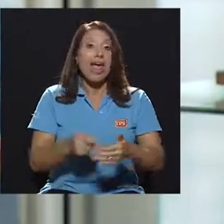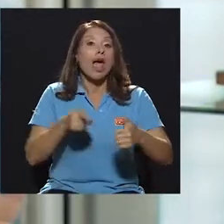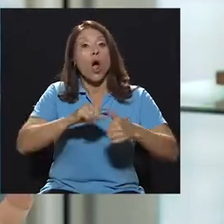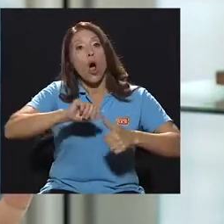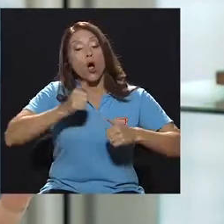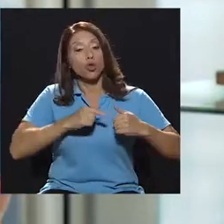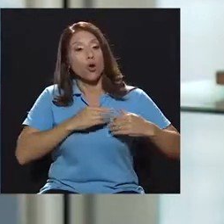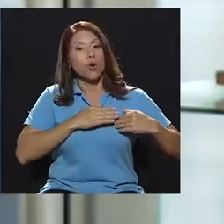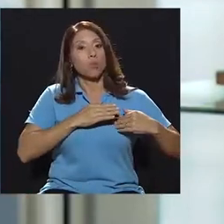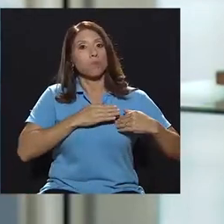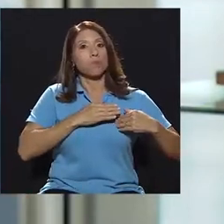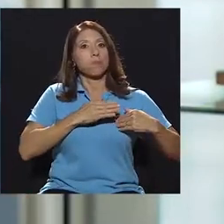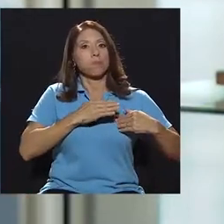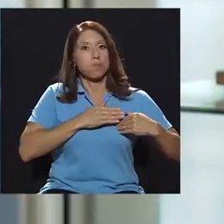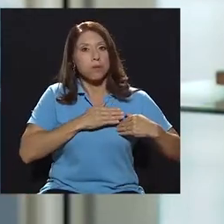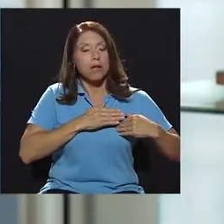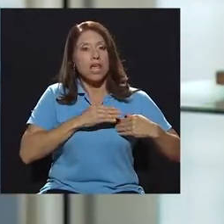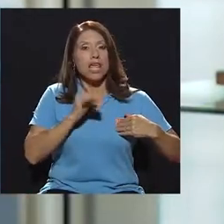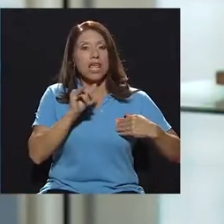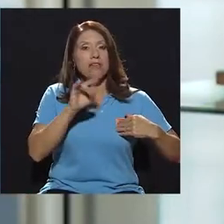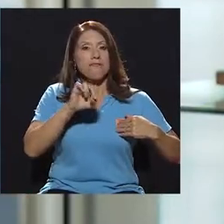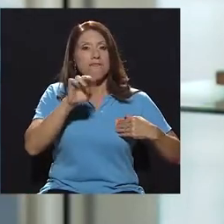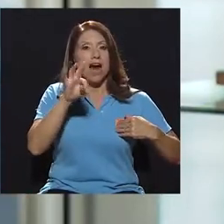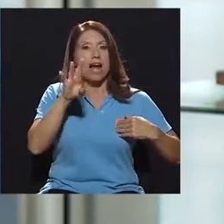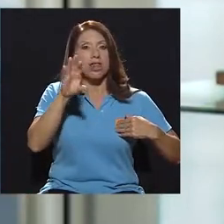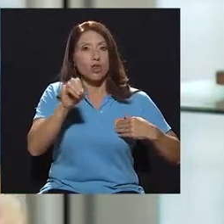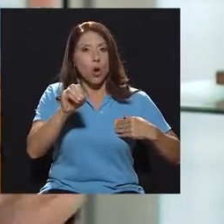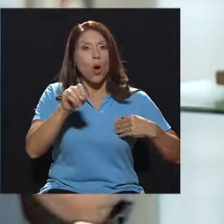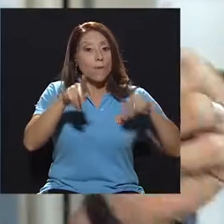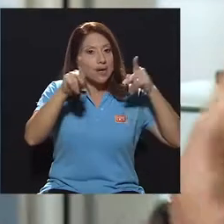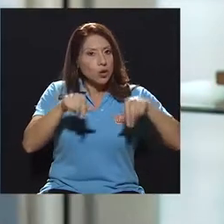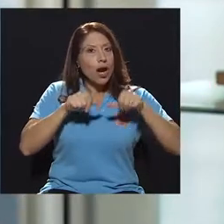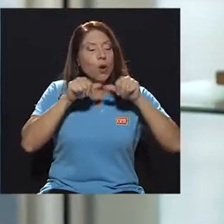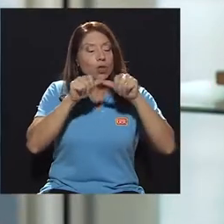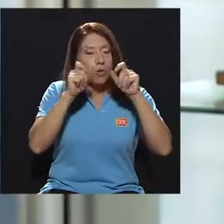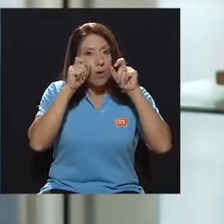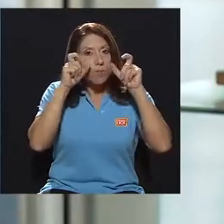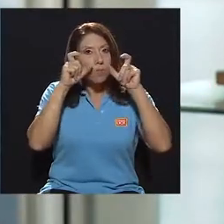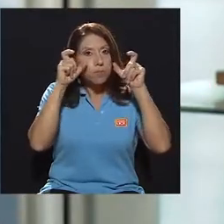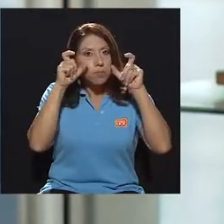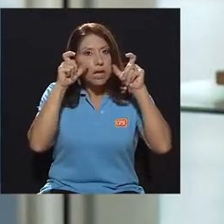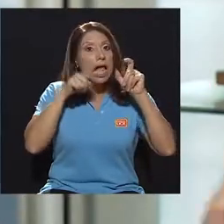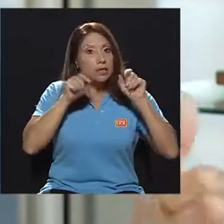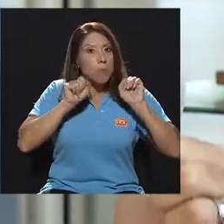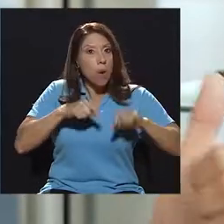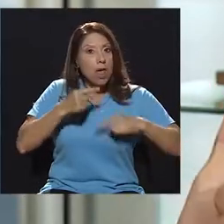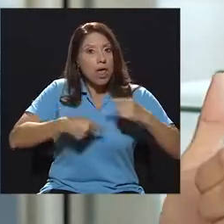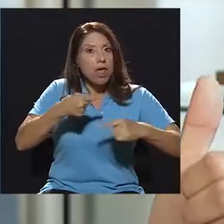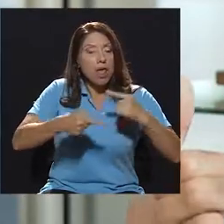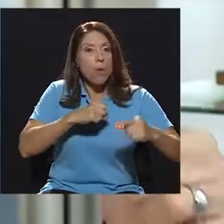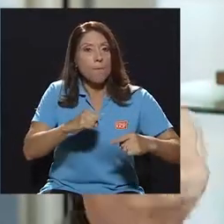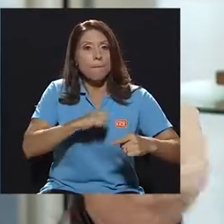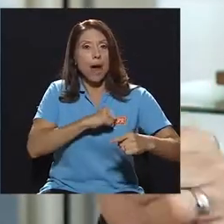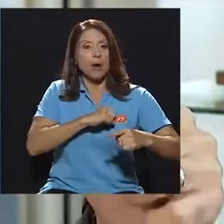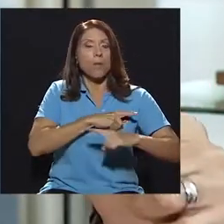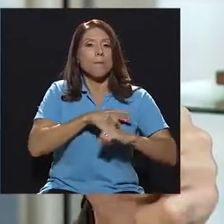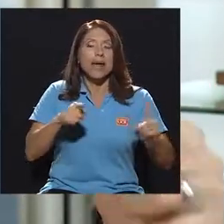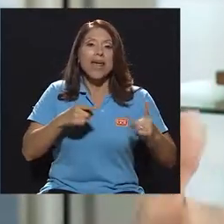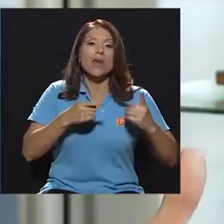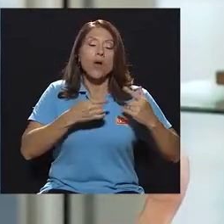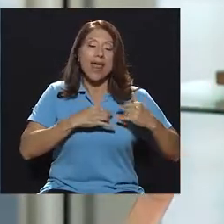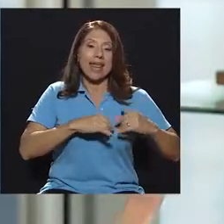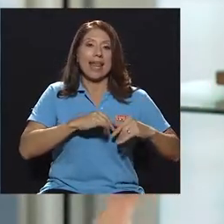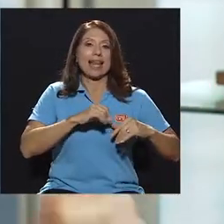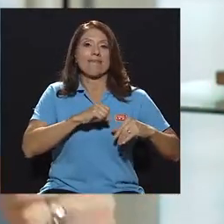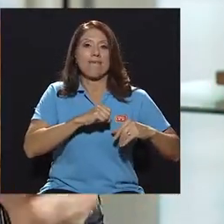signos y síntomas que son muy característicos de infarto, que el infarto te puede llevar a un paro cardíaco, pero en el infarto la persona todavía está